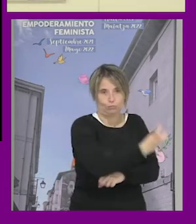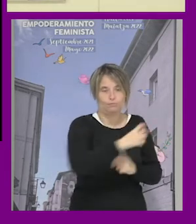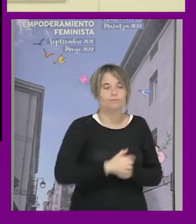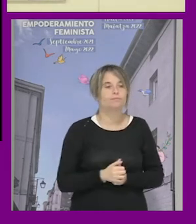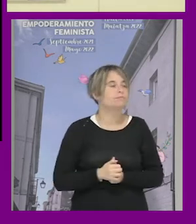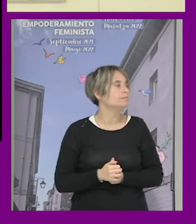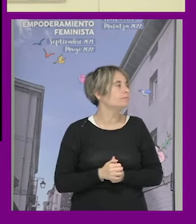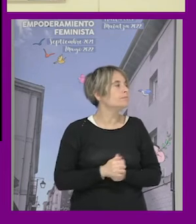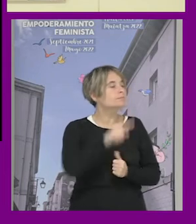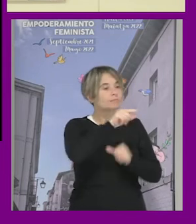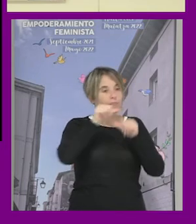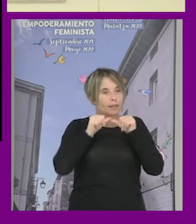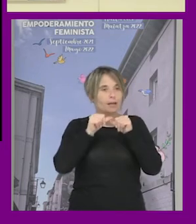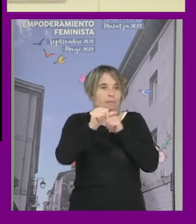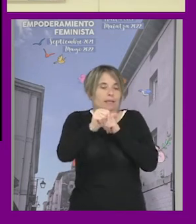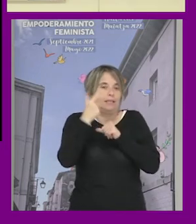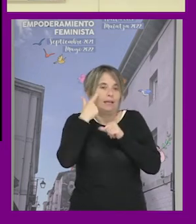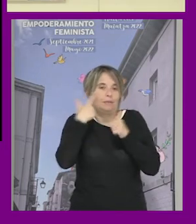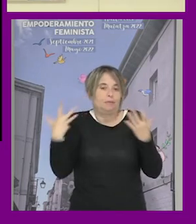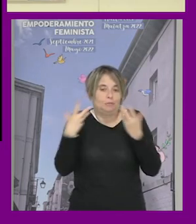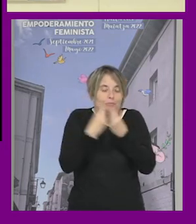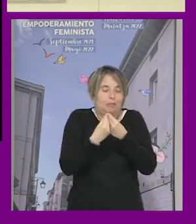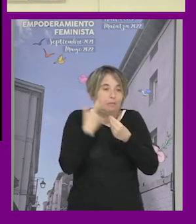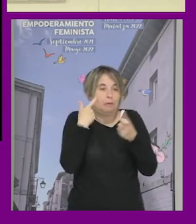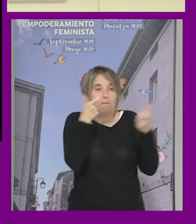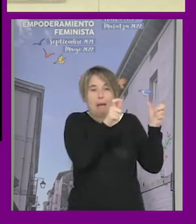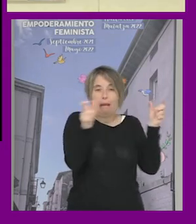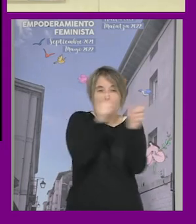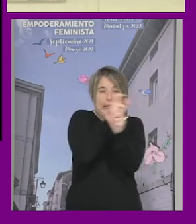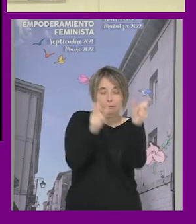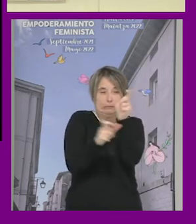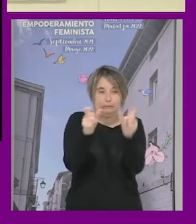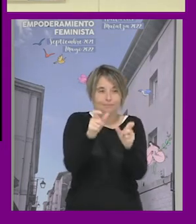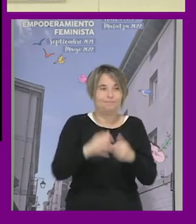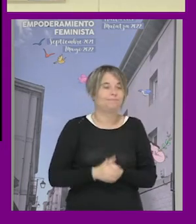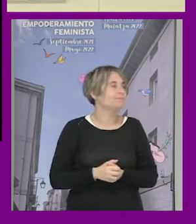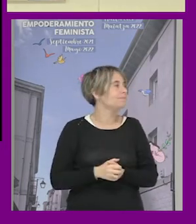y es desde ahí pero bueno se han solapado las palabras y se lee algo mal